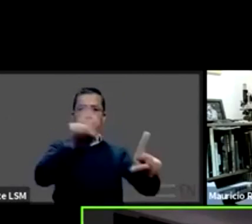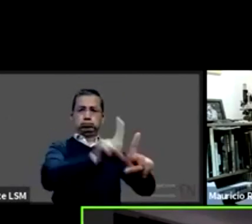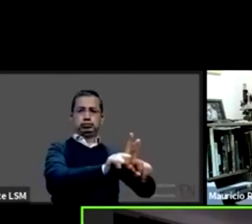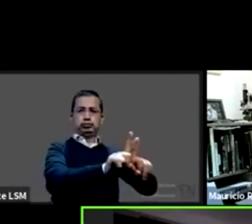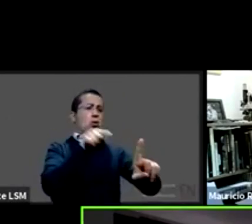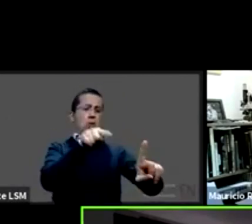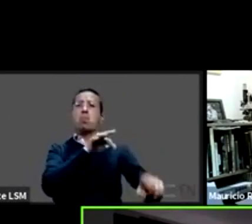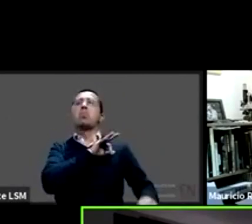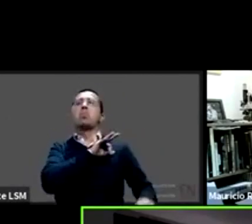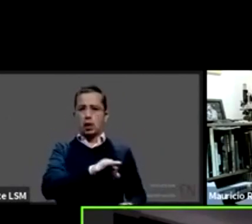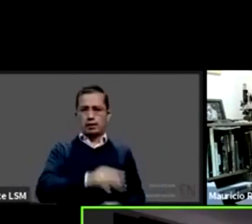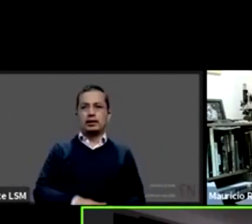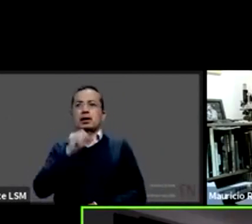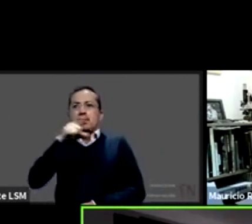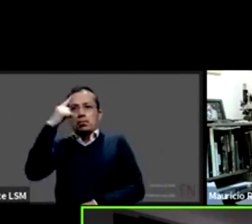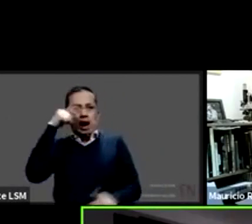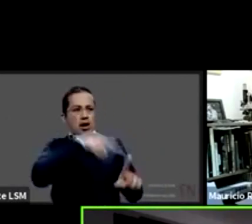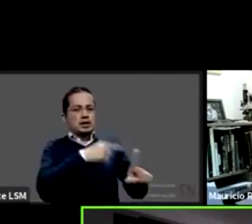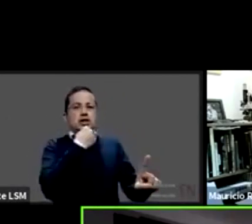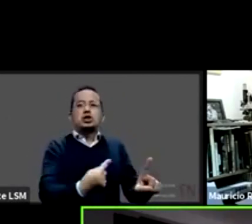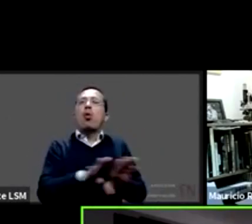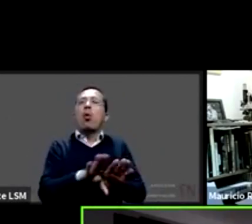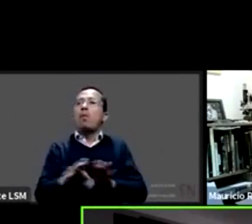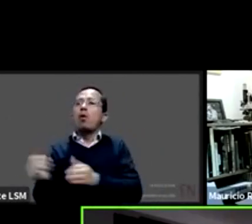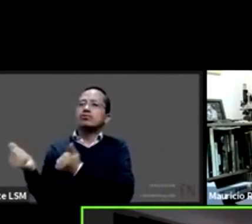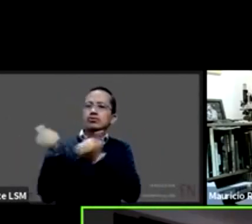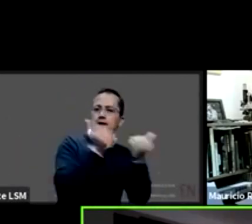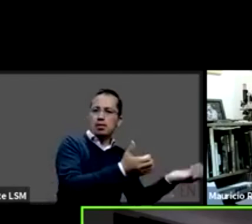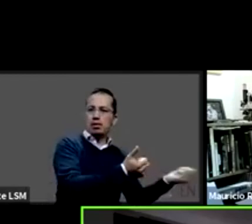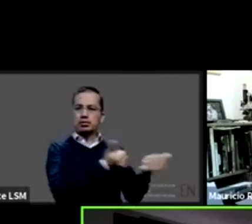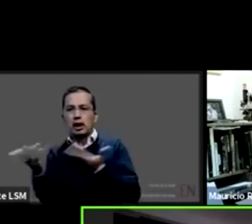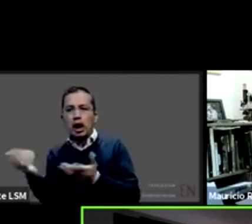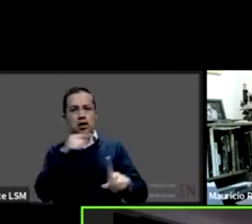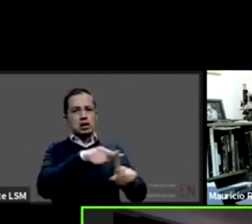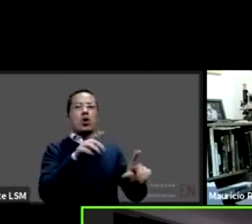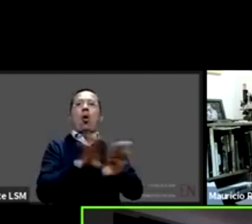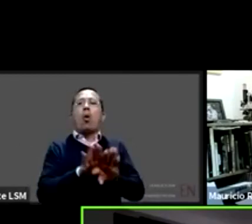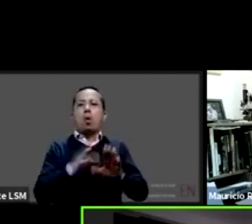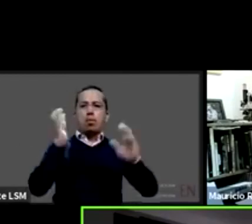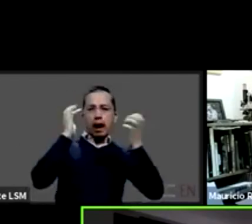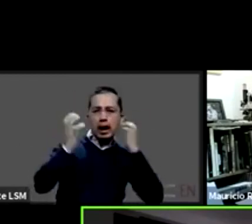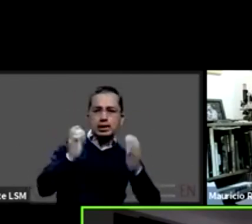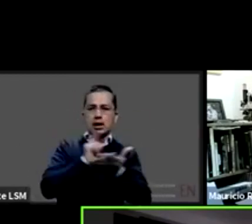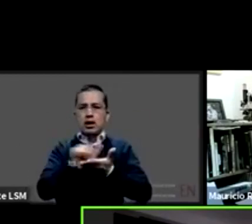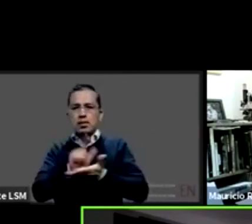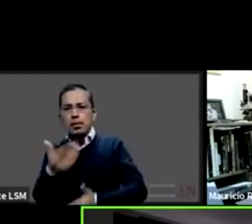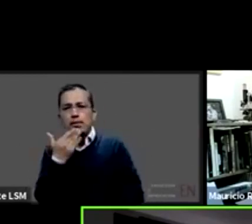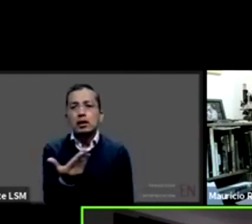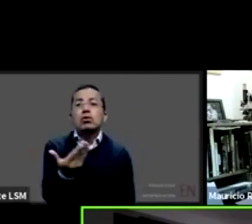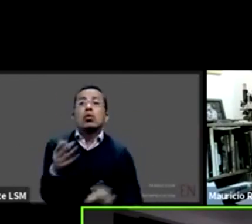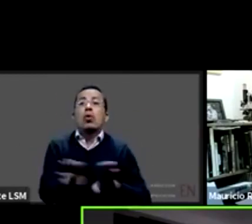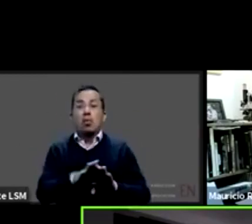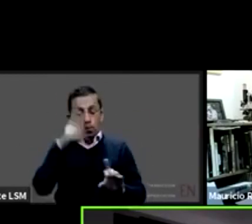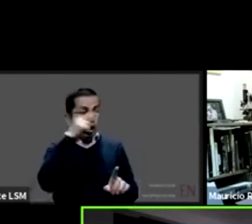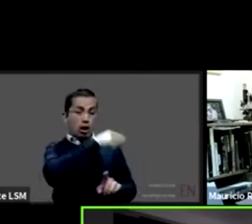tratamiento el traslado la movilización de la persona con discapacidad cuando esta lo requiera ¿no? porque hay personas